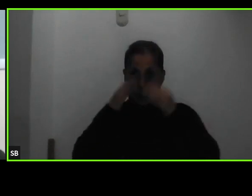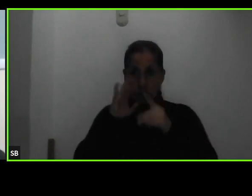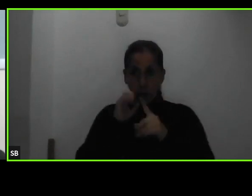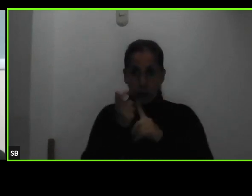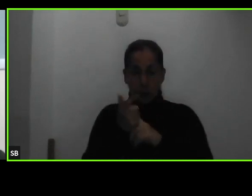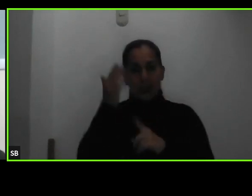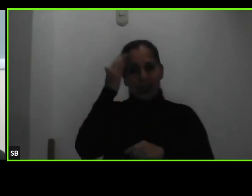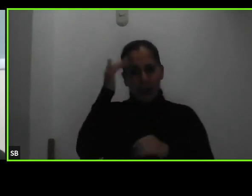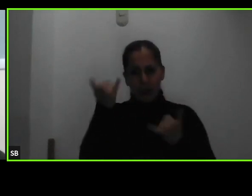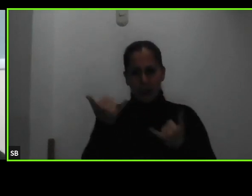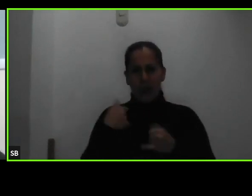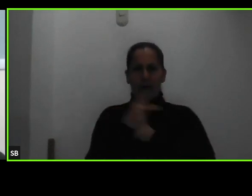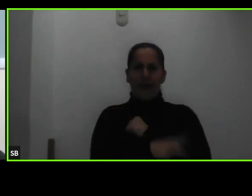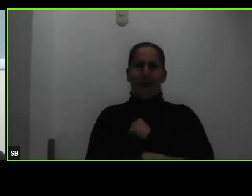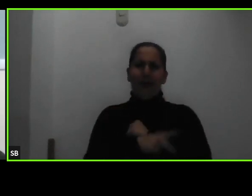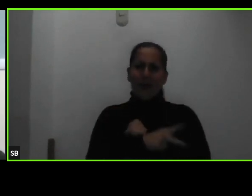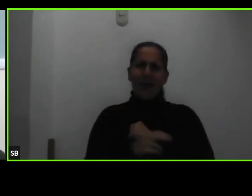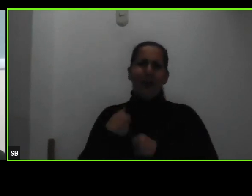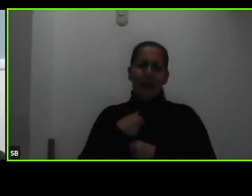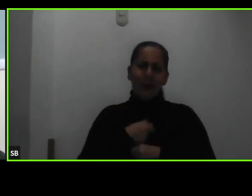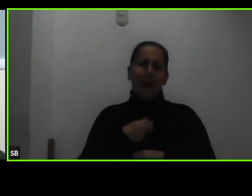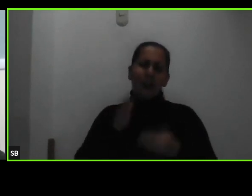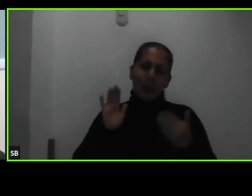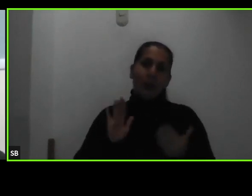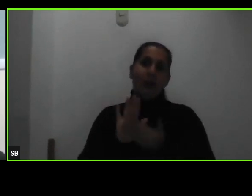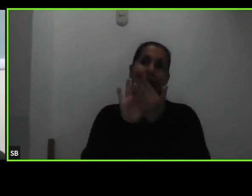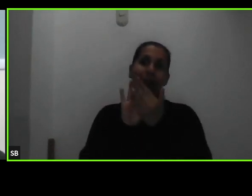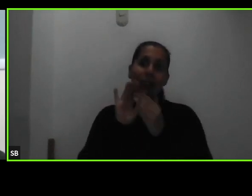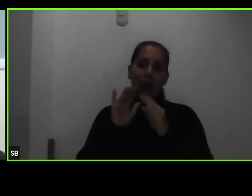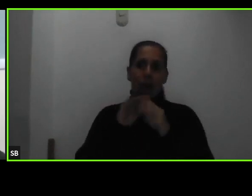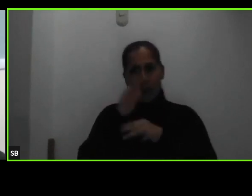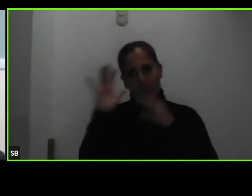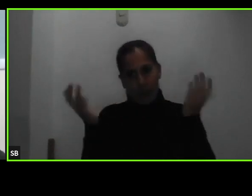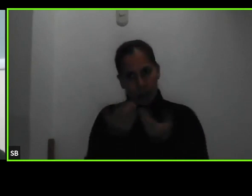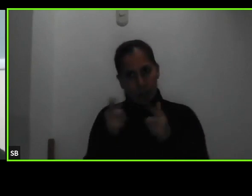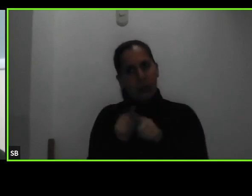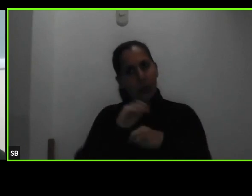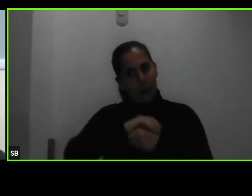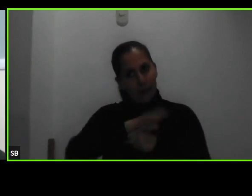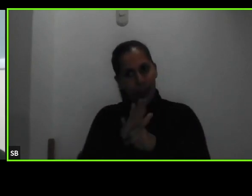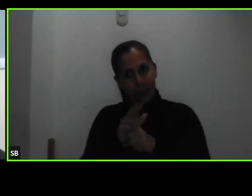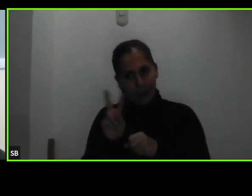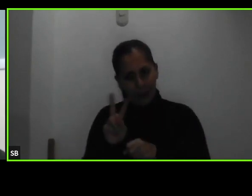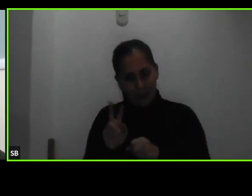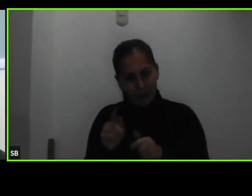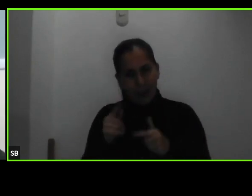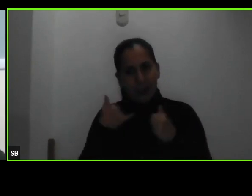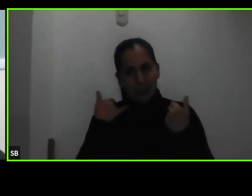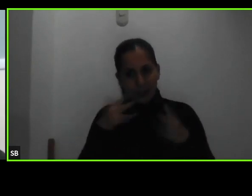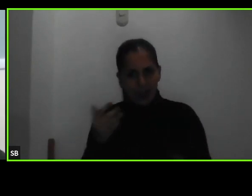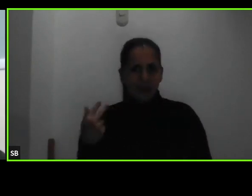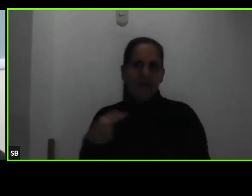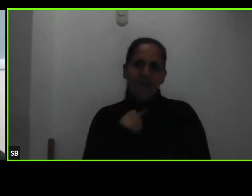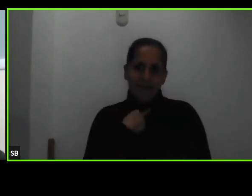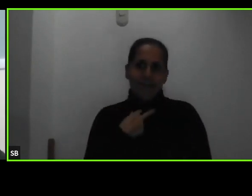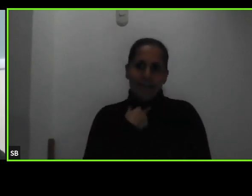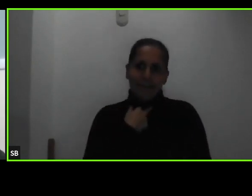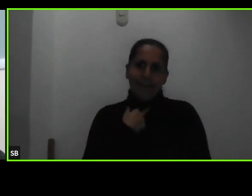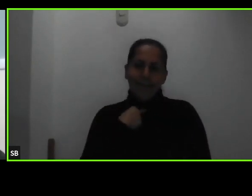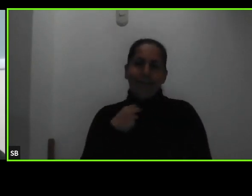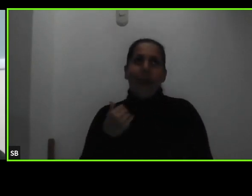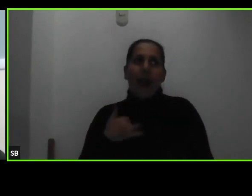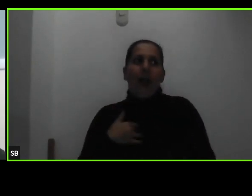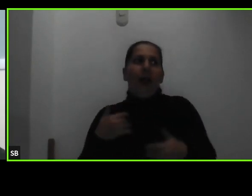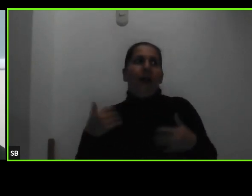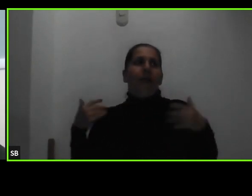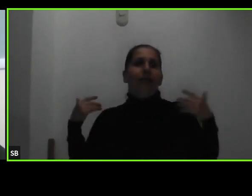enfrentando como país y como a nivel mundial una pandemia que nos ha llevado a tener muchísimos retos